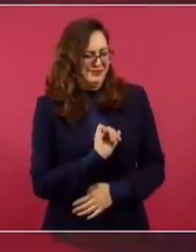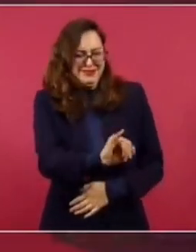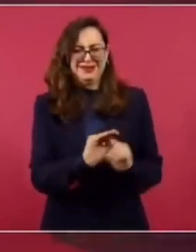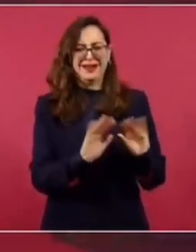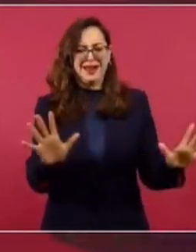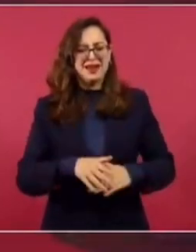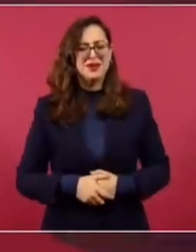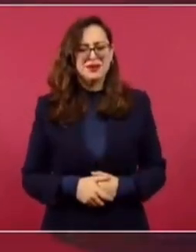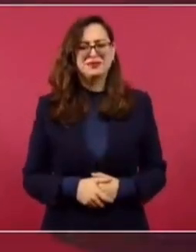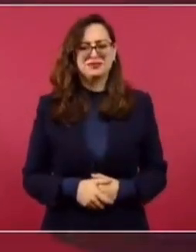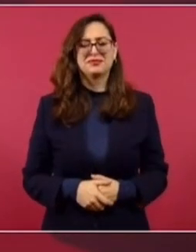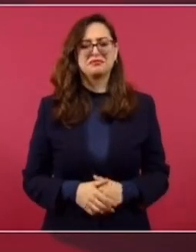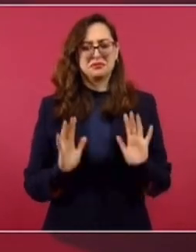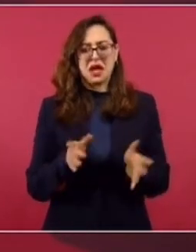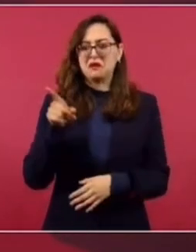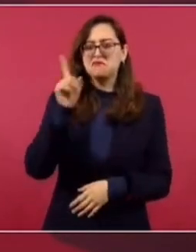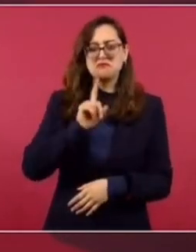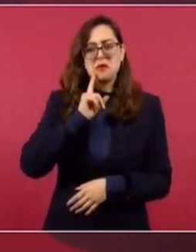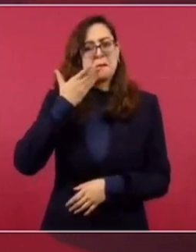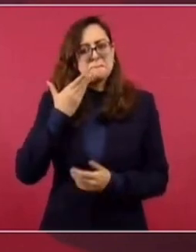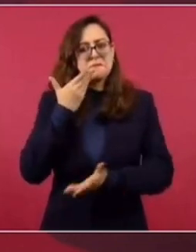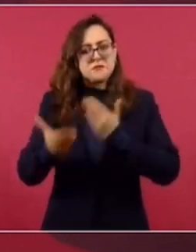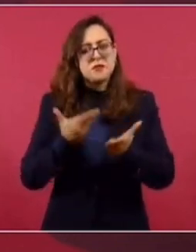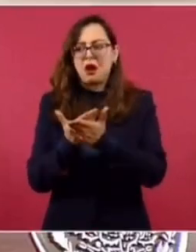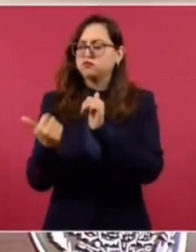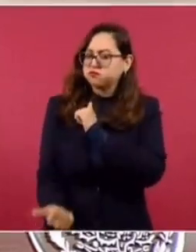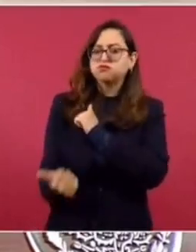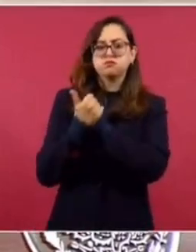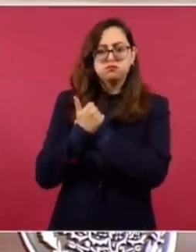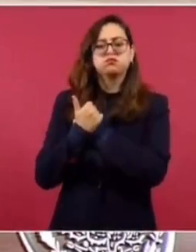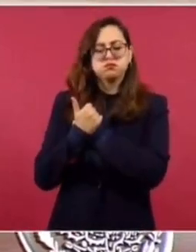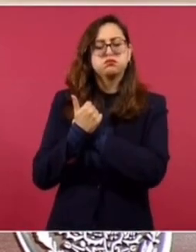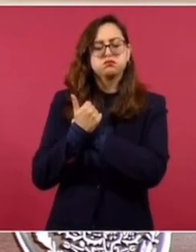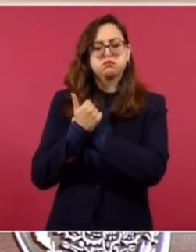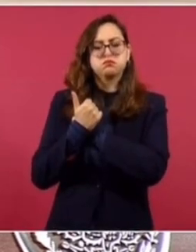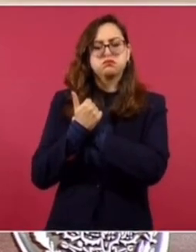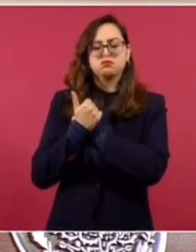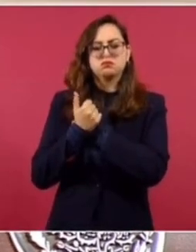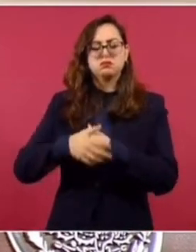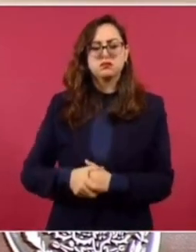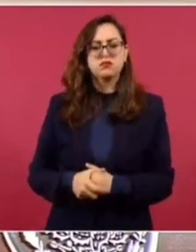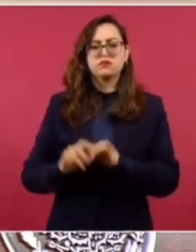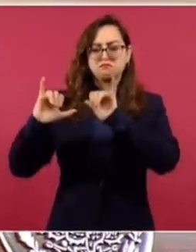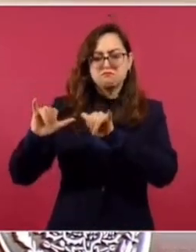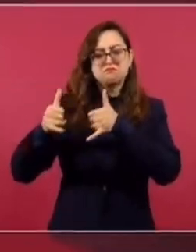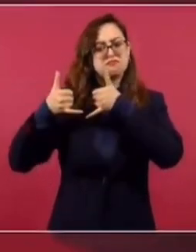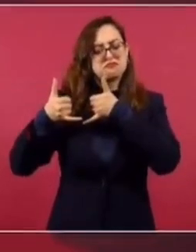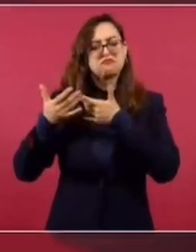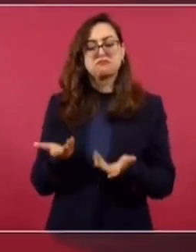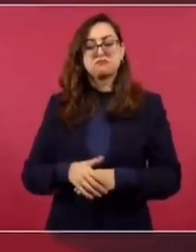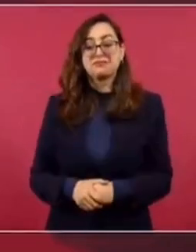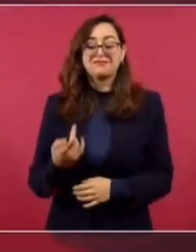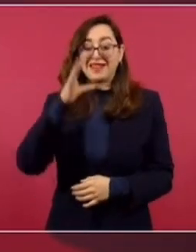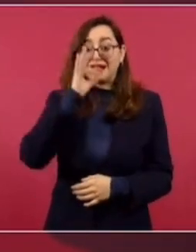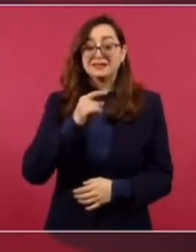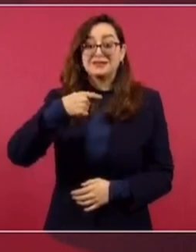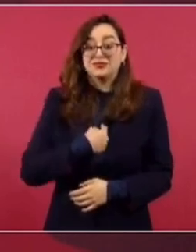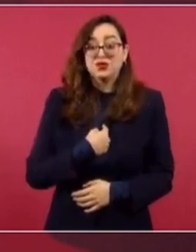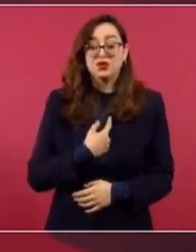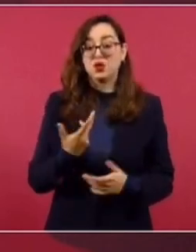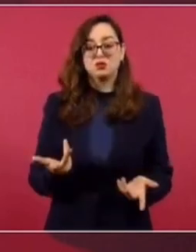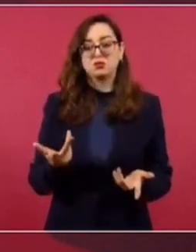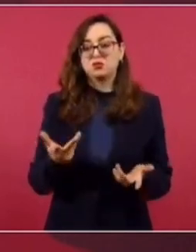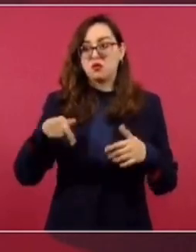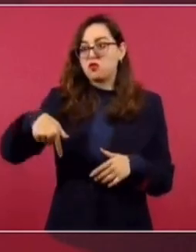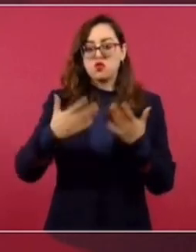me buscó, tuvo la amabilidad de comunicarse conmigo. Yo no estaba, pero